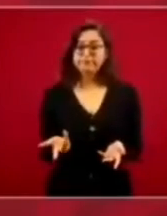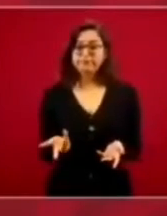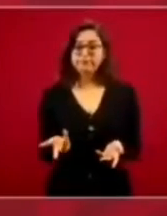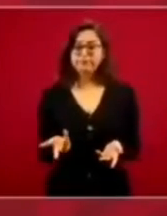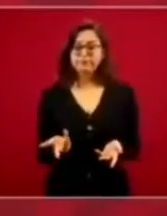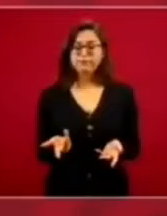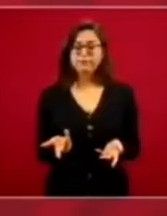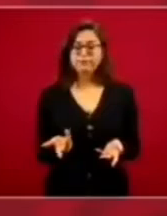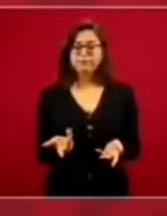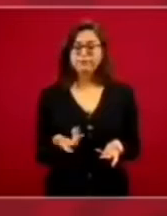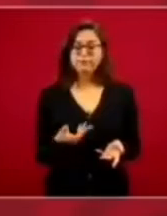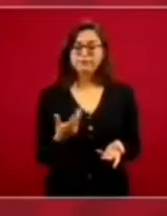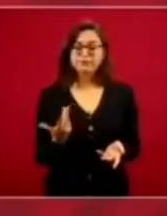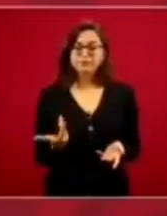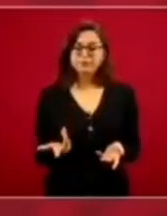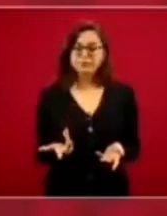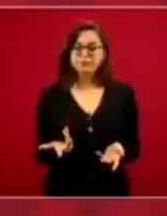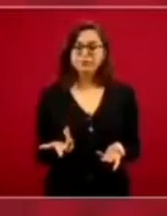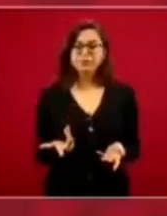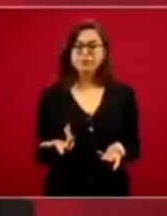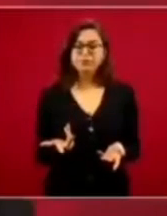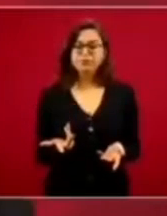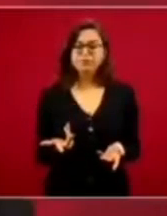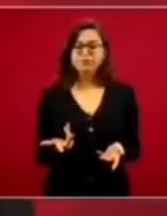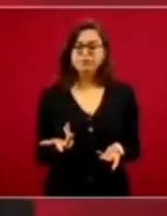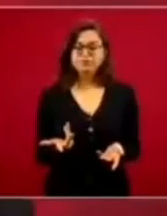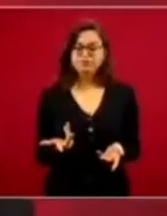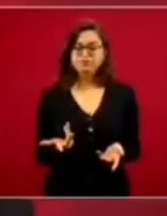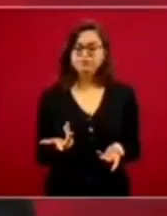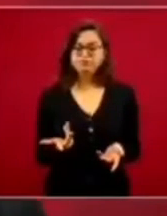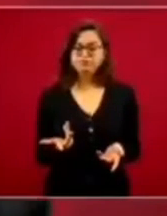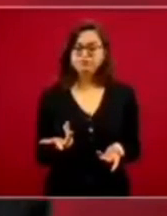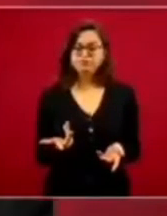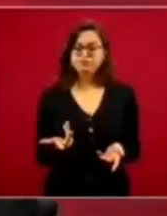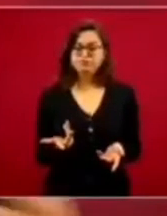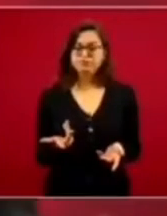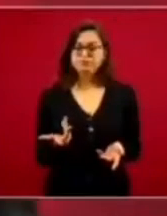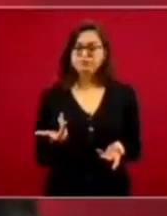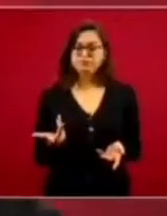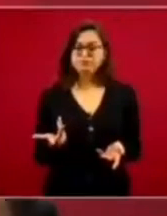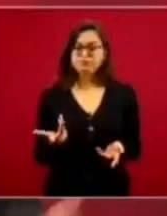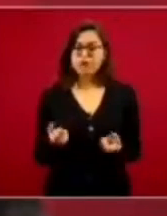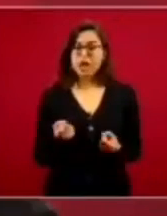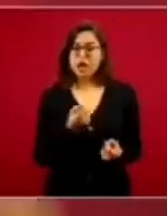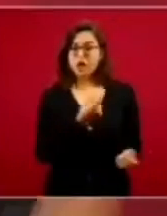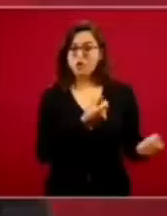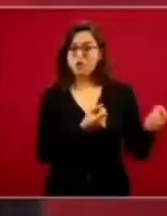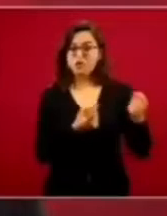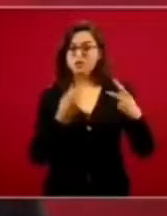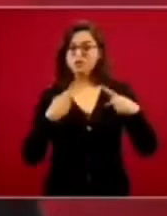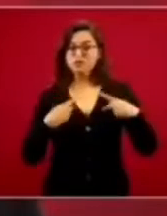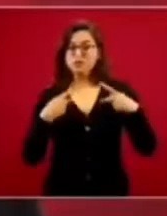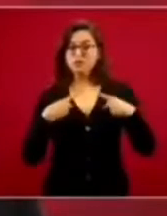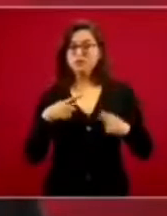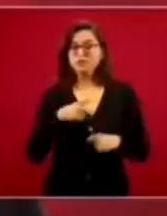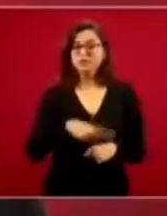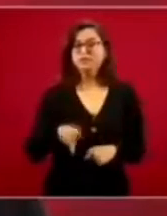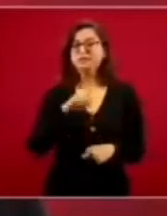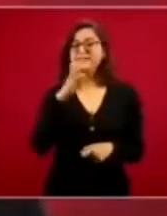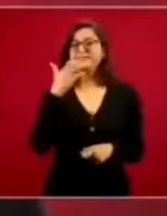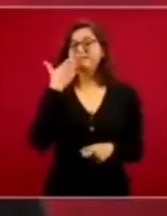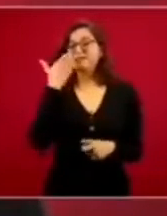interés en regresar a un régimen autoritario,